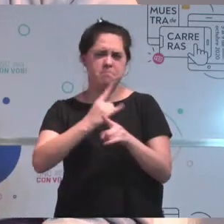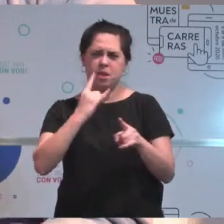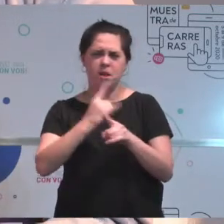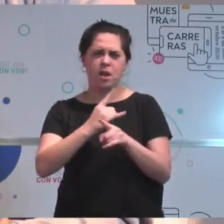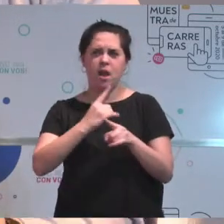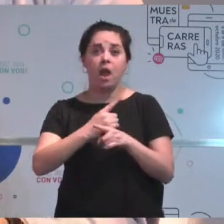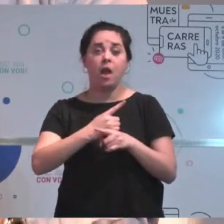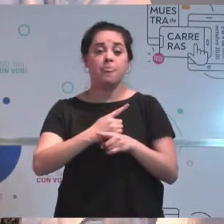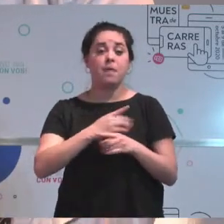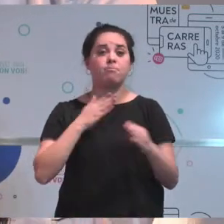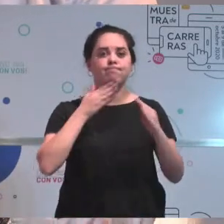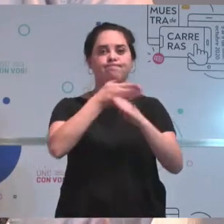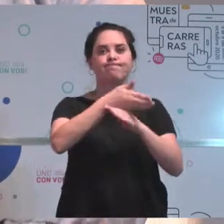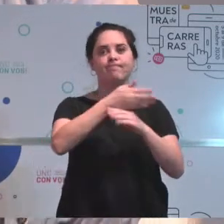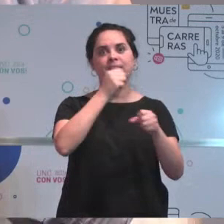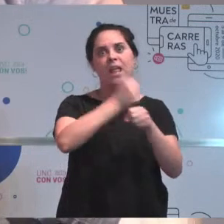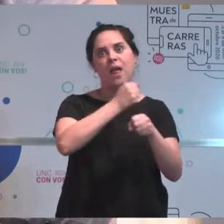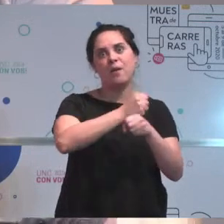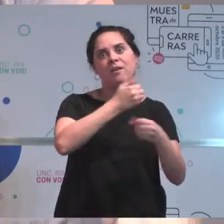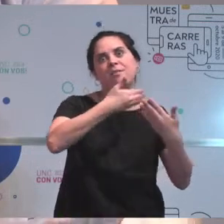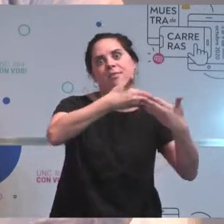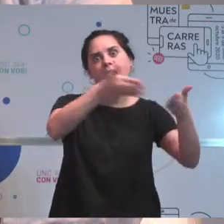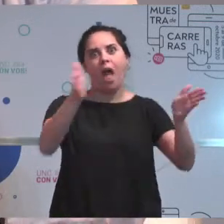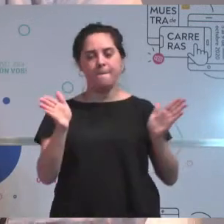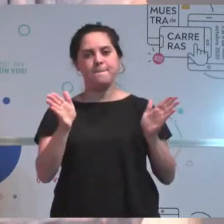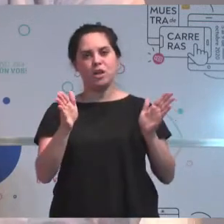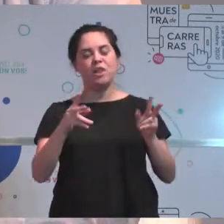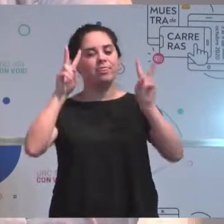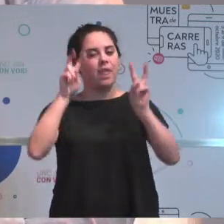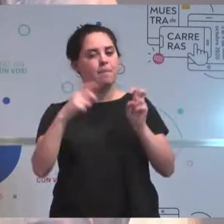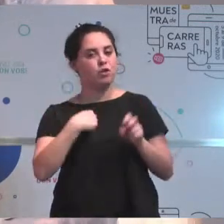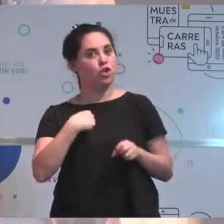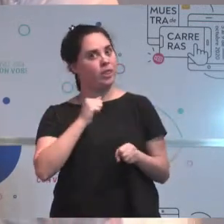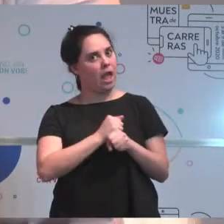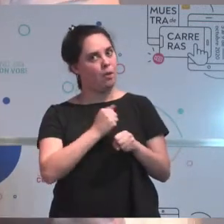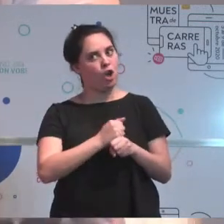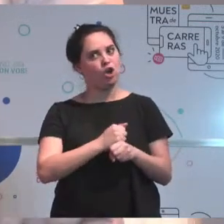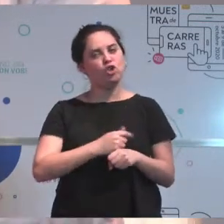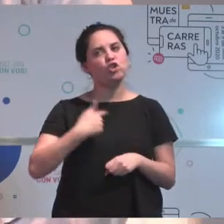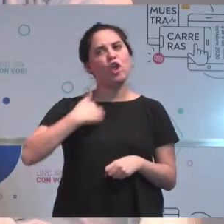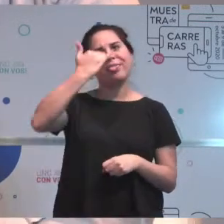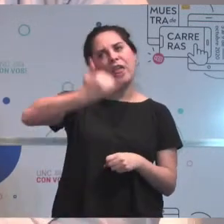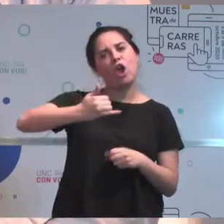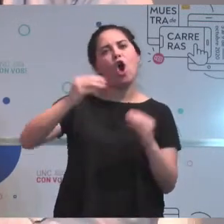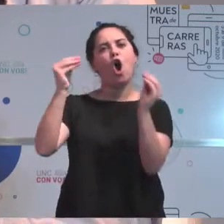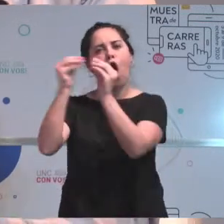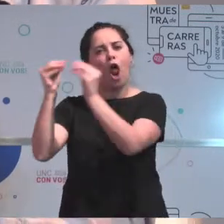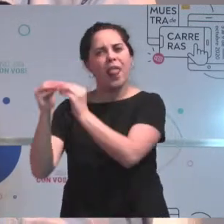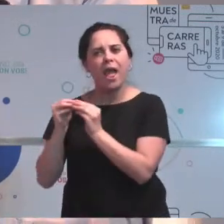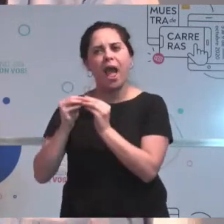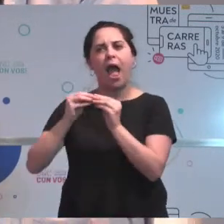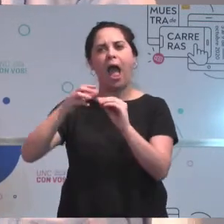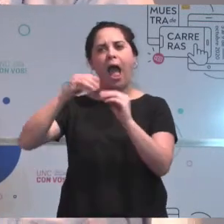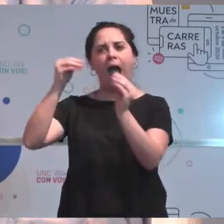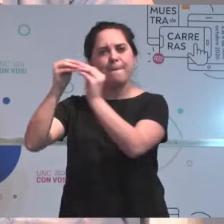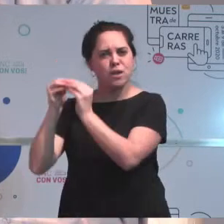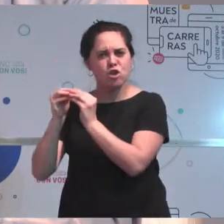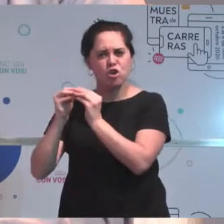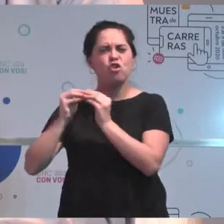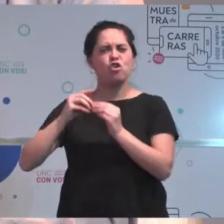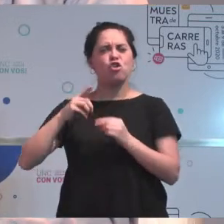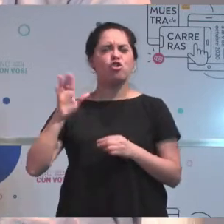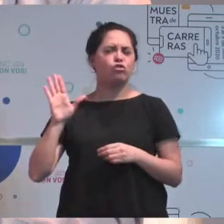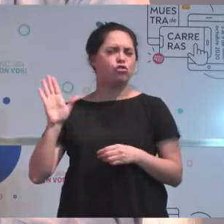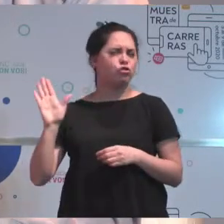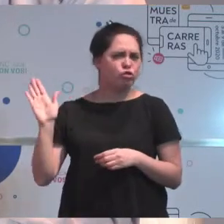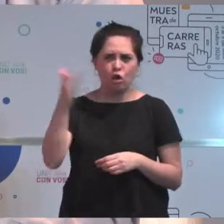En el tema en el cual yo trabajo, pero conozco, digamos, colegas, amigos. Bueno, Germán, uno de ellos, que trabajan en